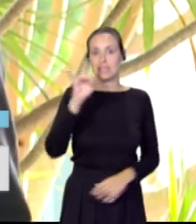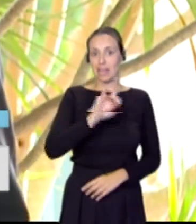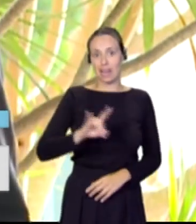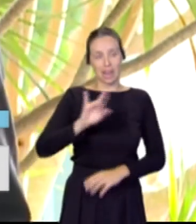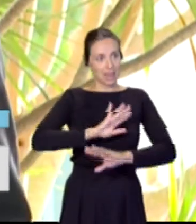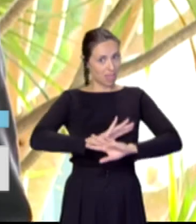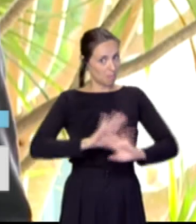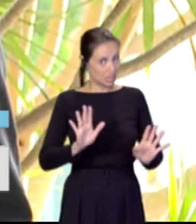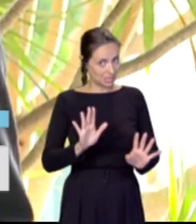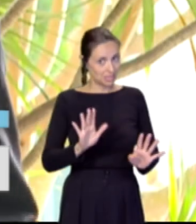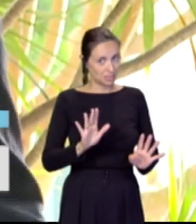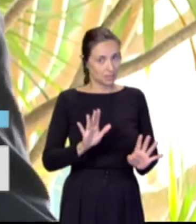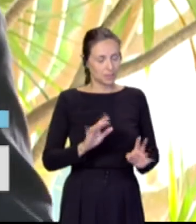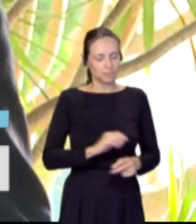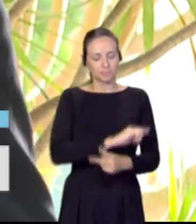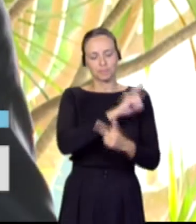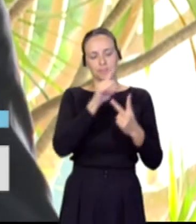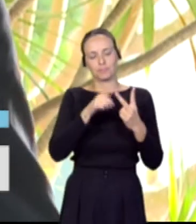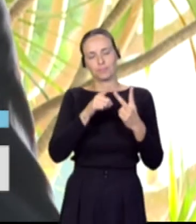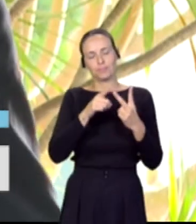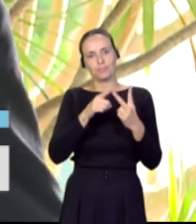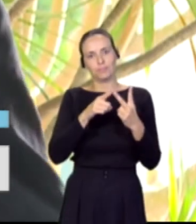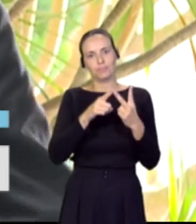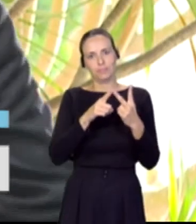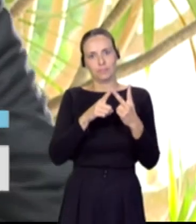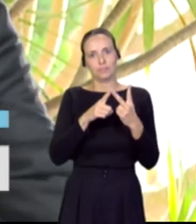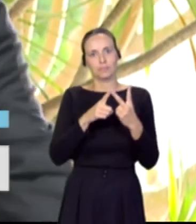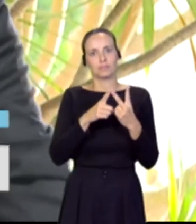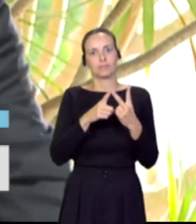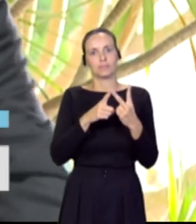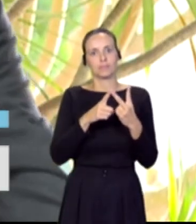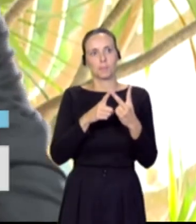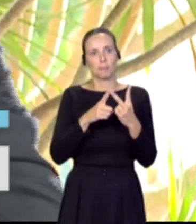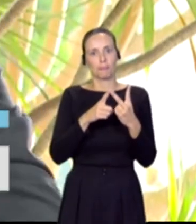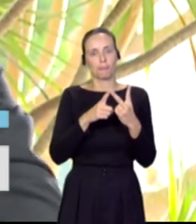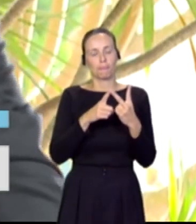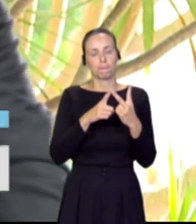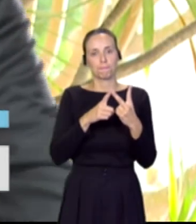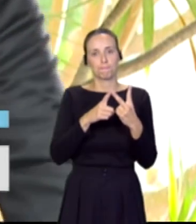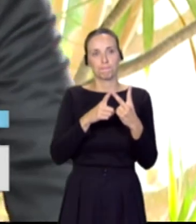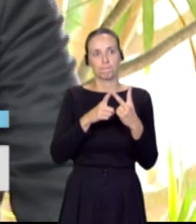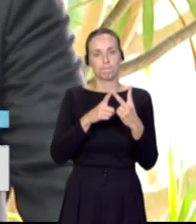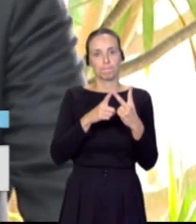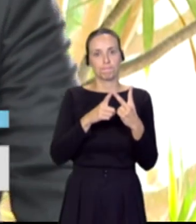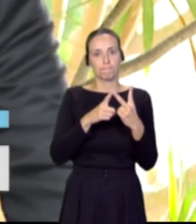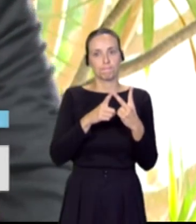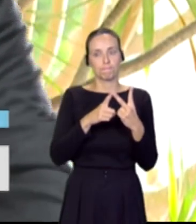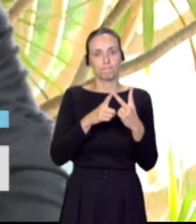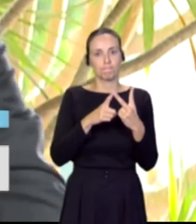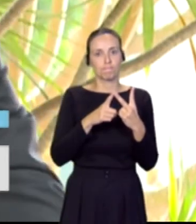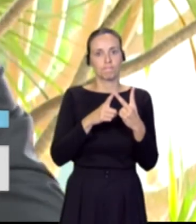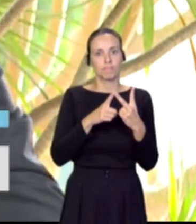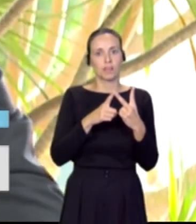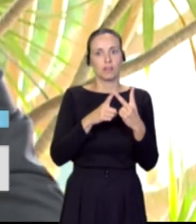Segundo lugar, abrimos una nueva puerta de